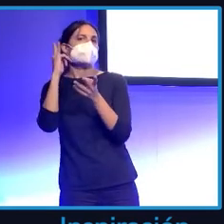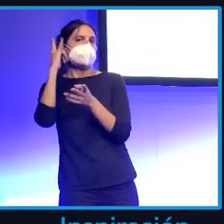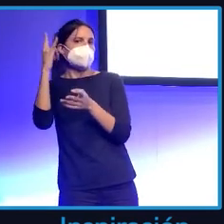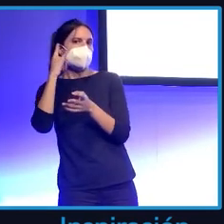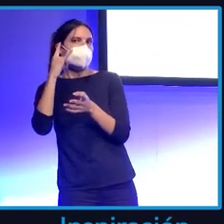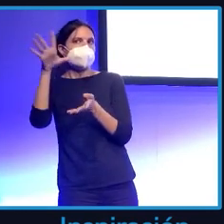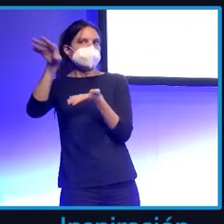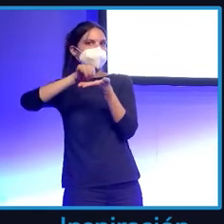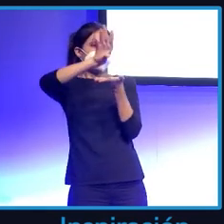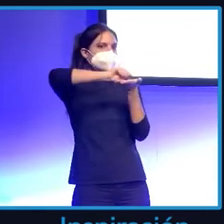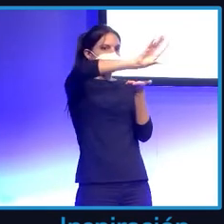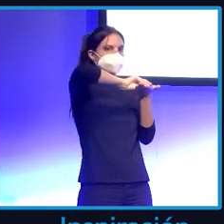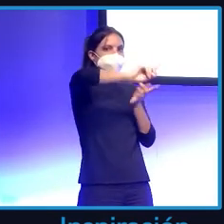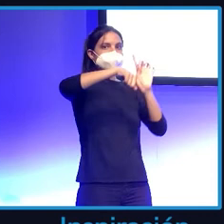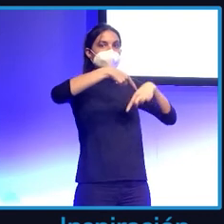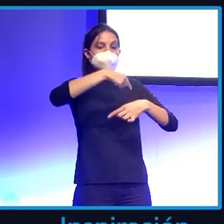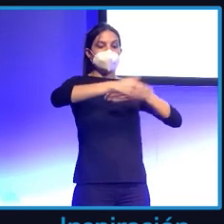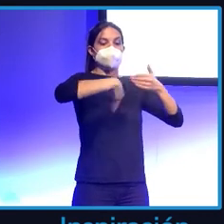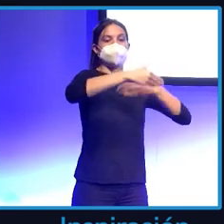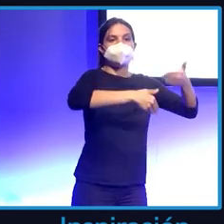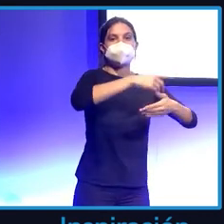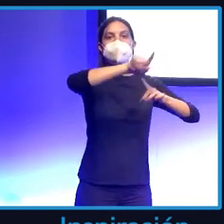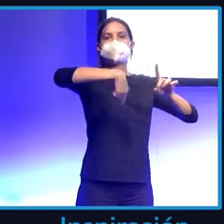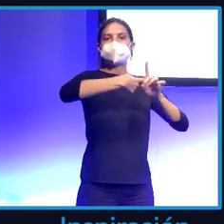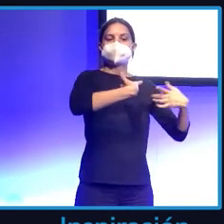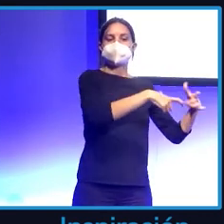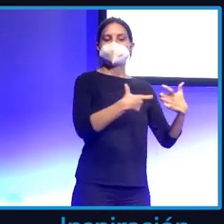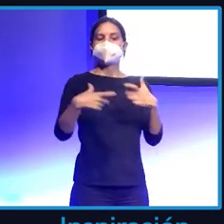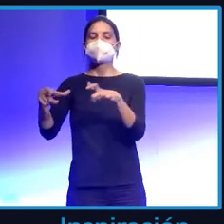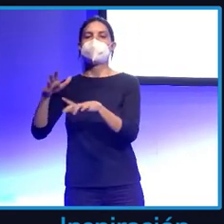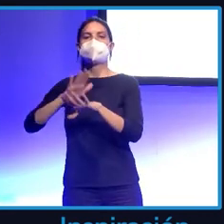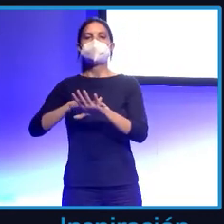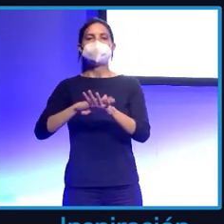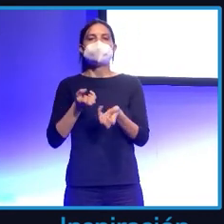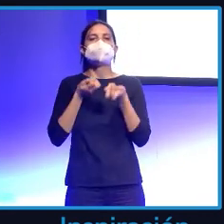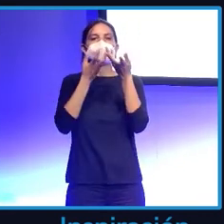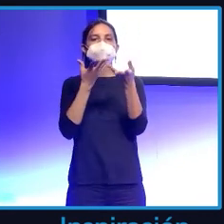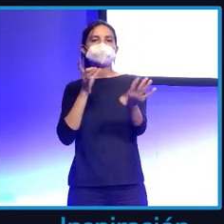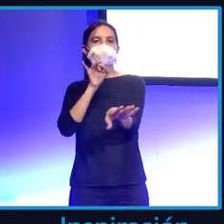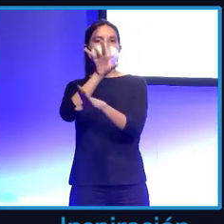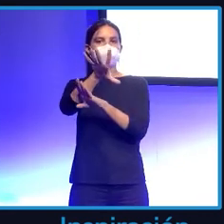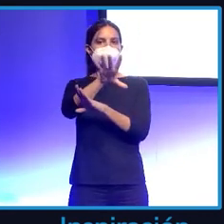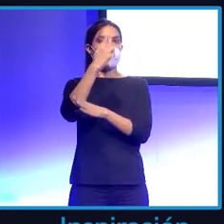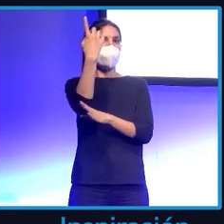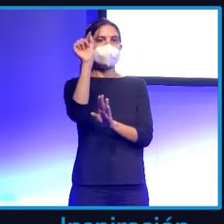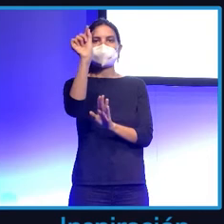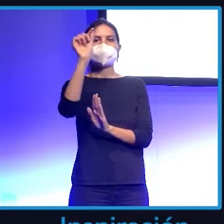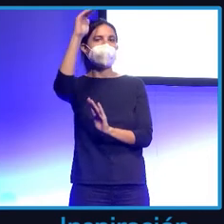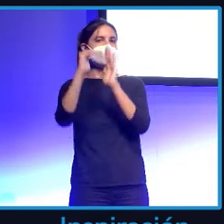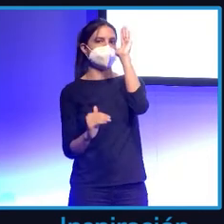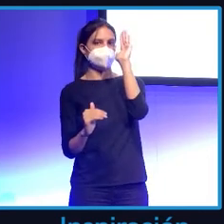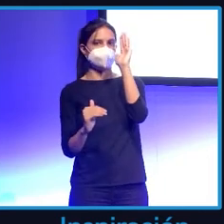procesarlo y clasificarlo para dártelo en un informe en menos de un minuto. ¿Vale? Es decir,